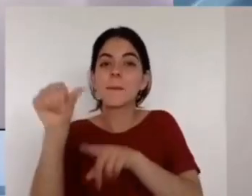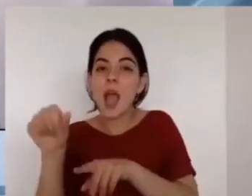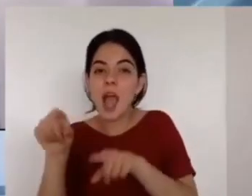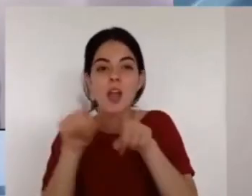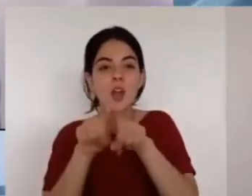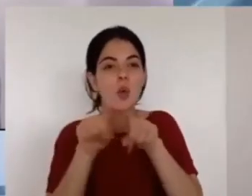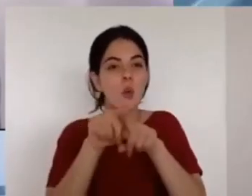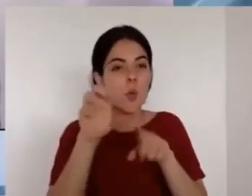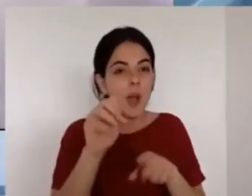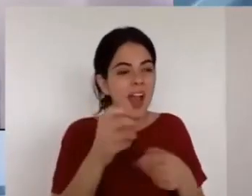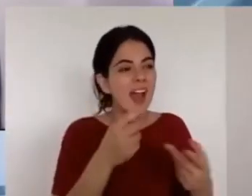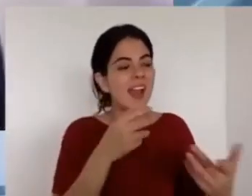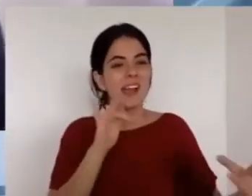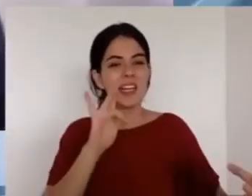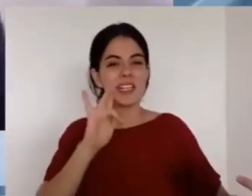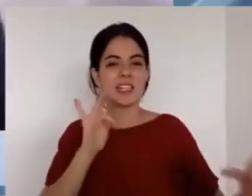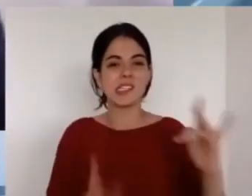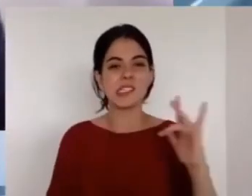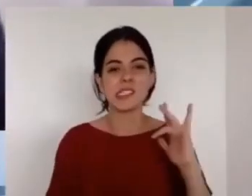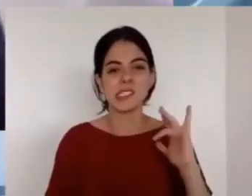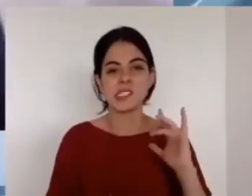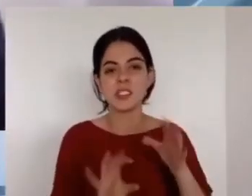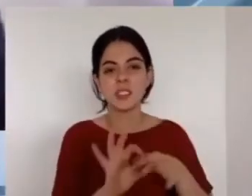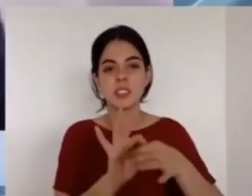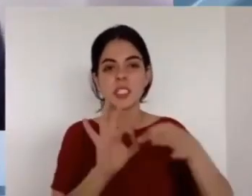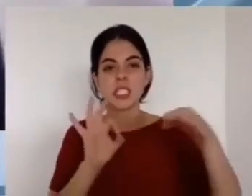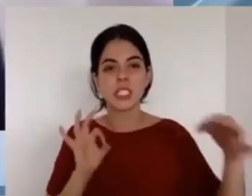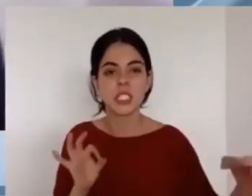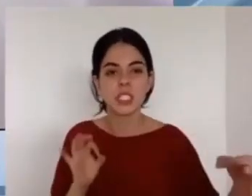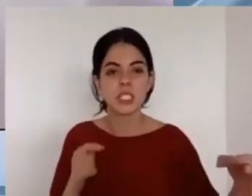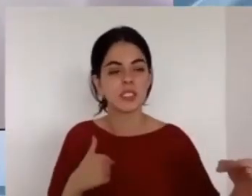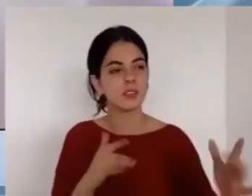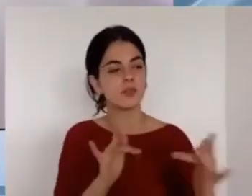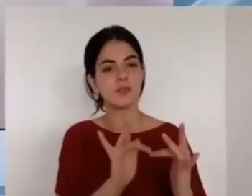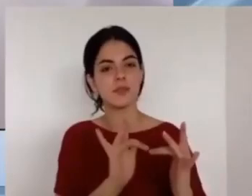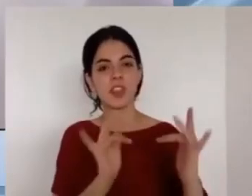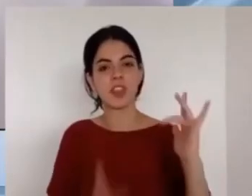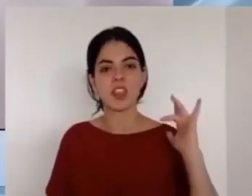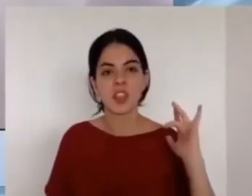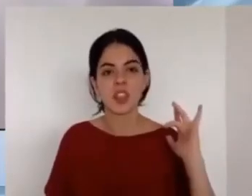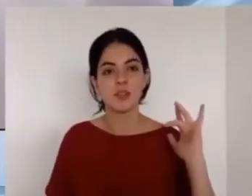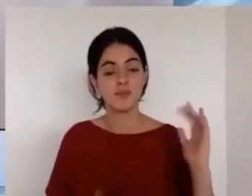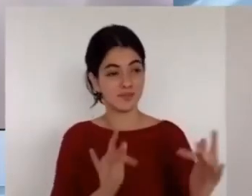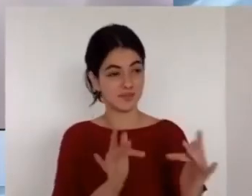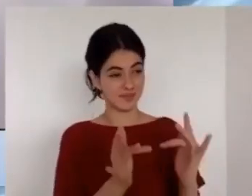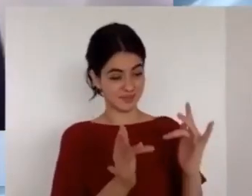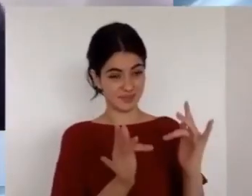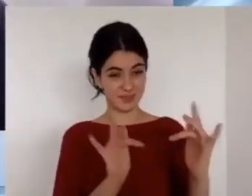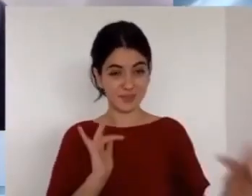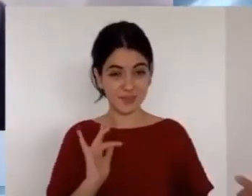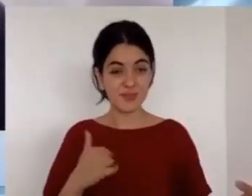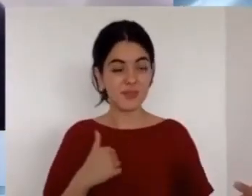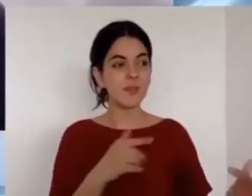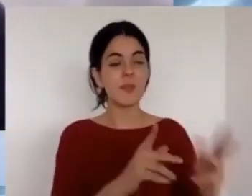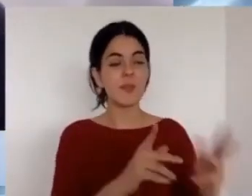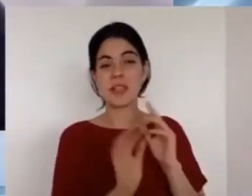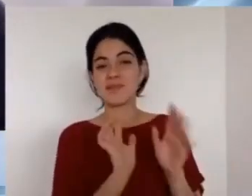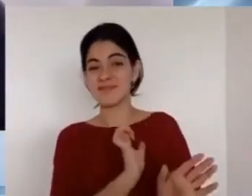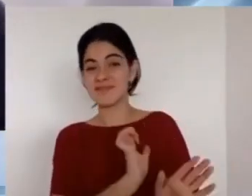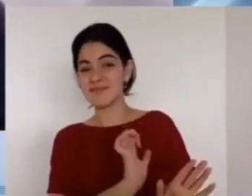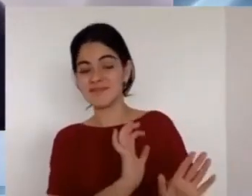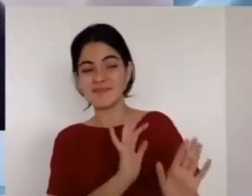esposa se deteriora la comunión con Dios o se afecta la comunión con Dios nosotros tenemos